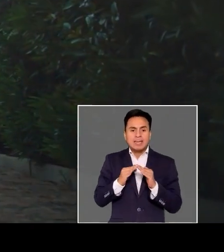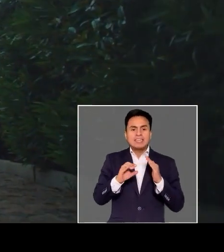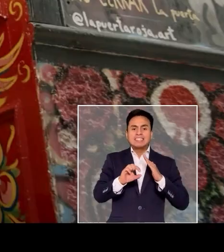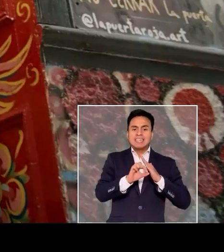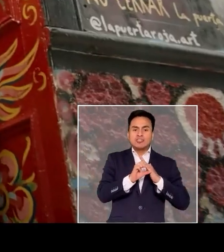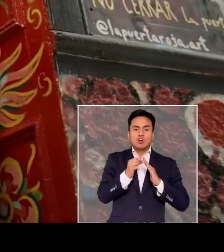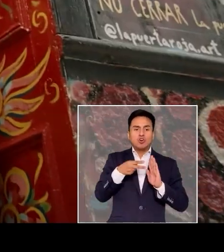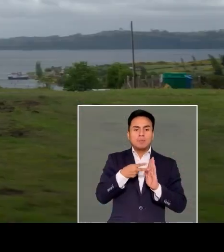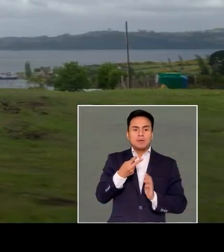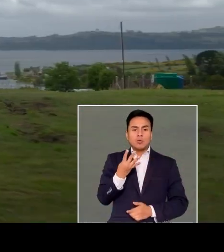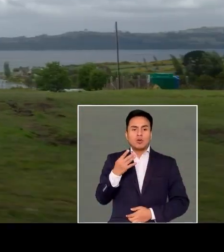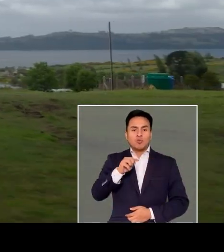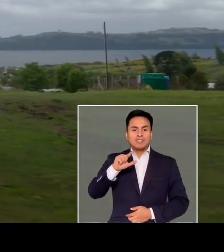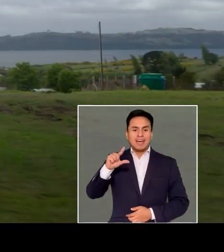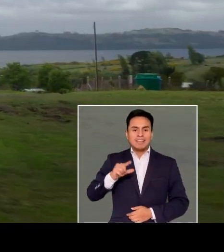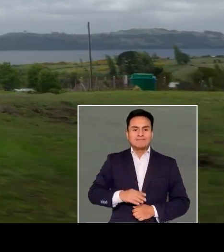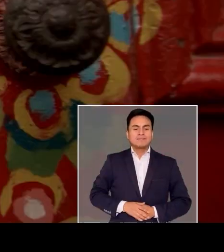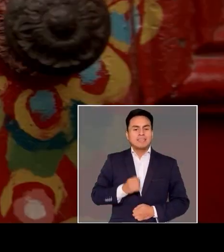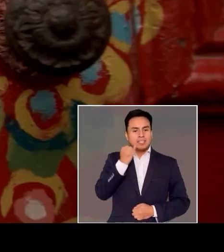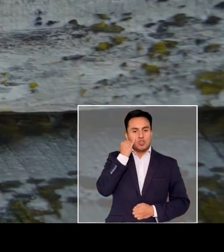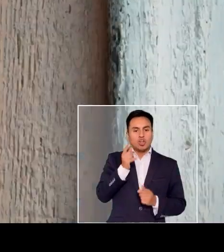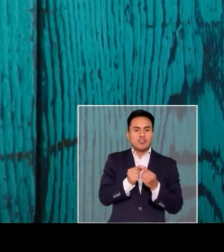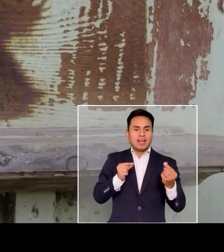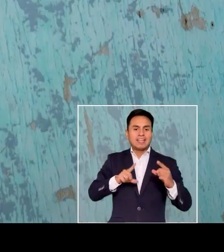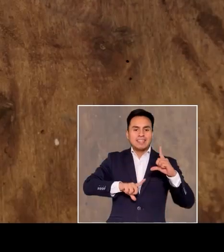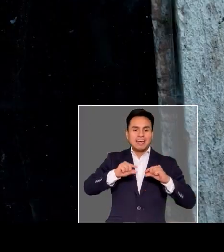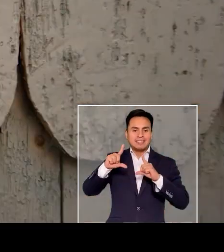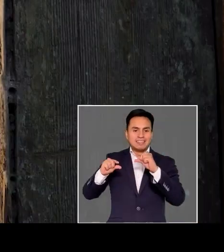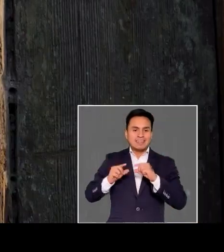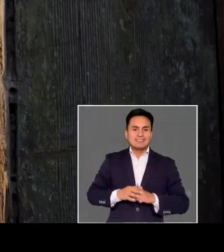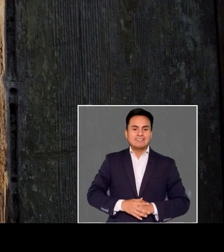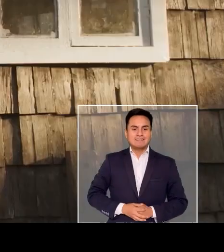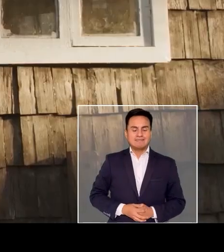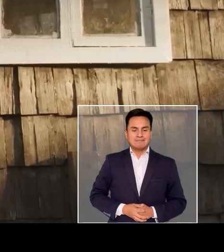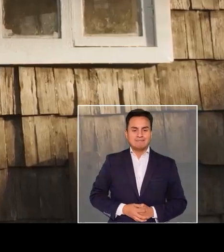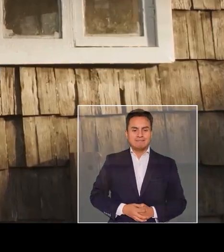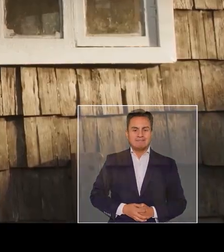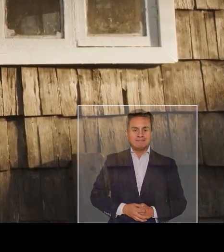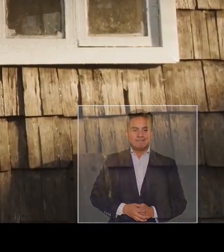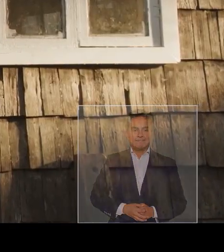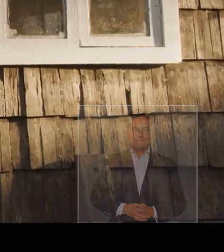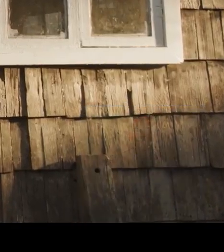censo2024.cl. Instituto Nacional de Estadísticas.